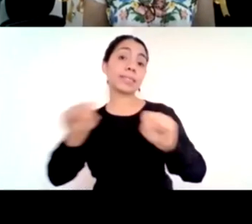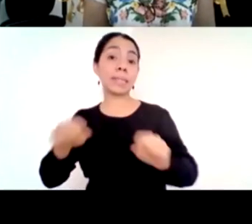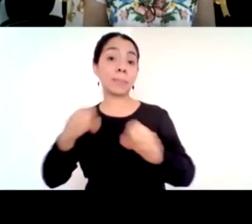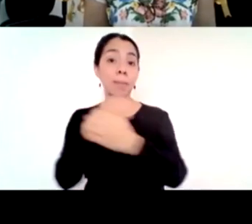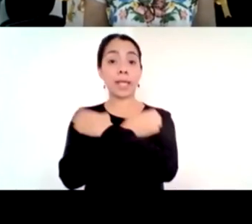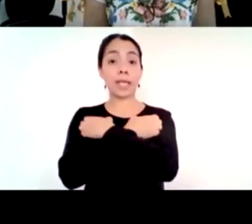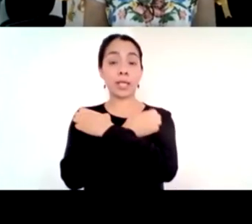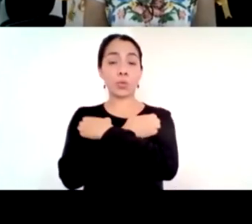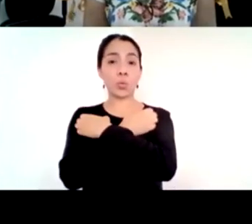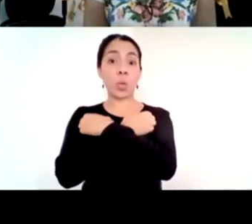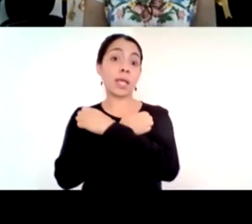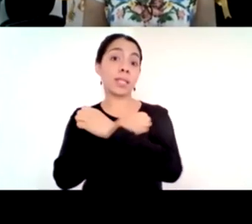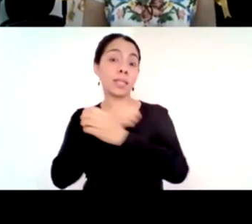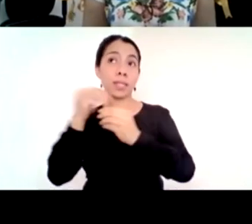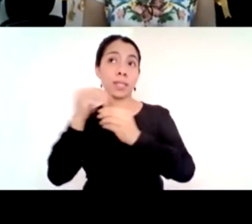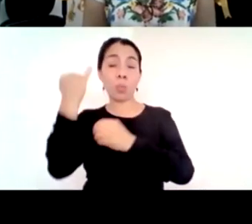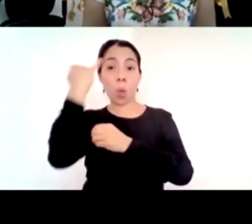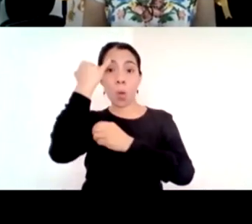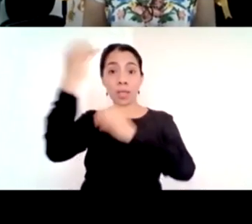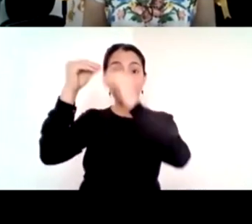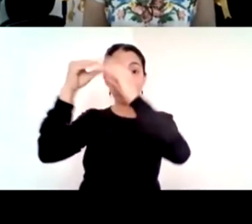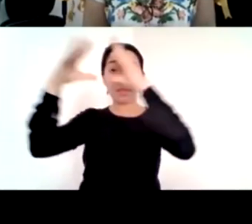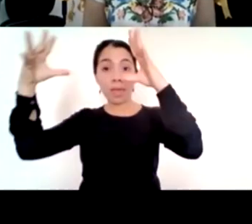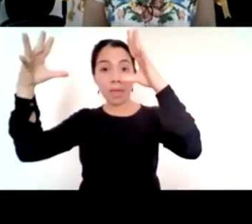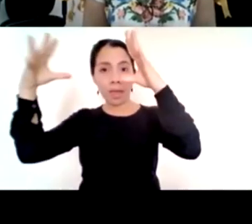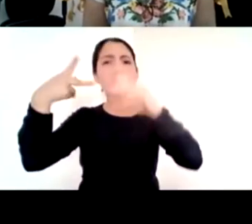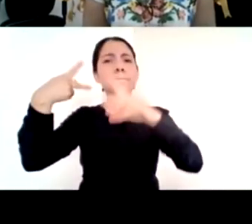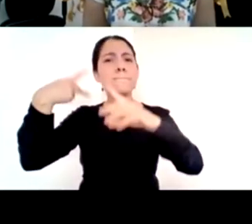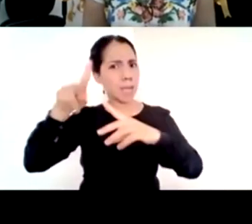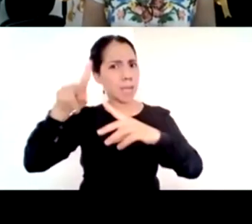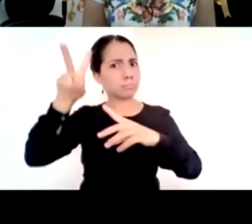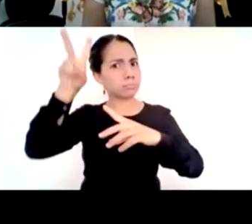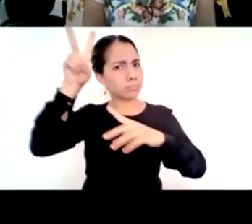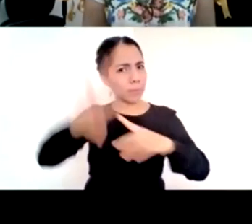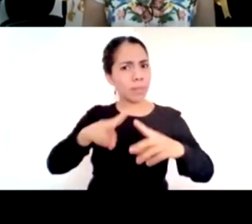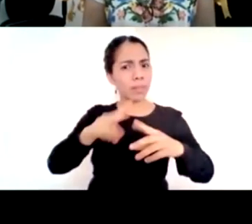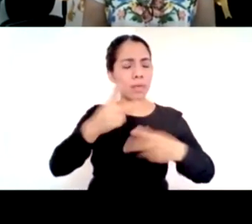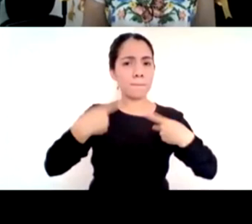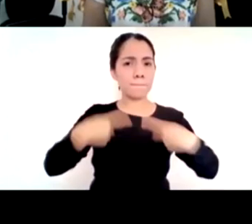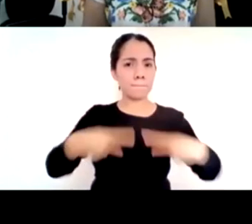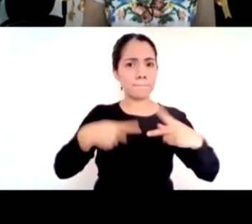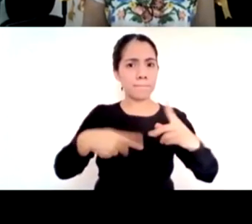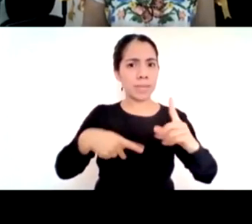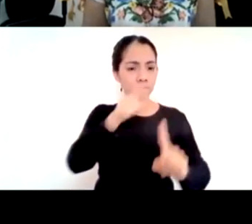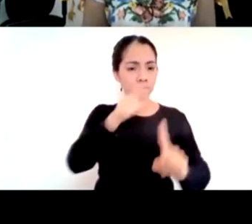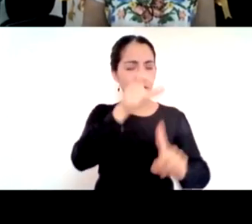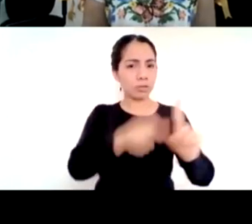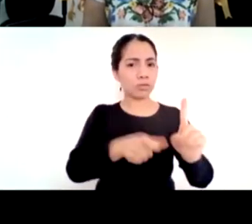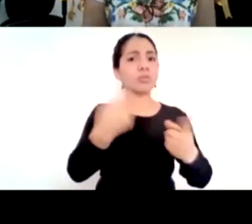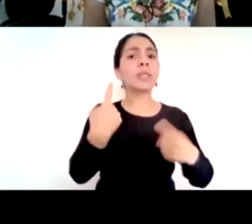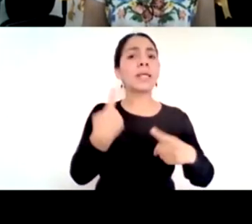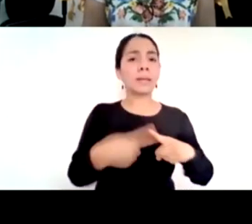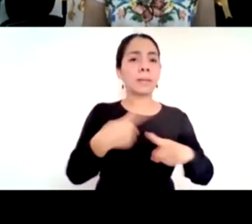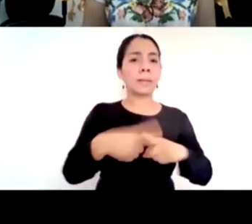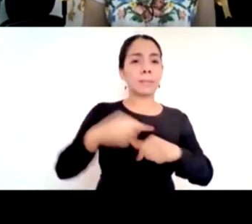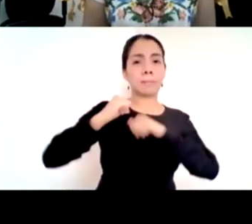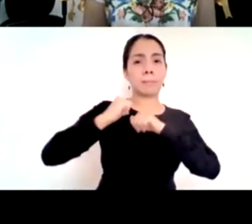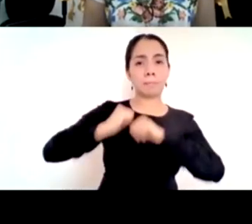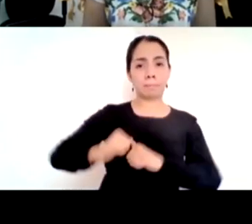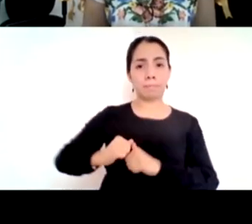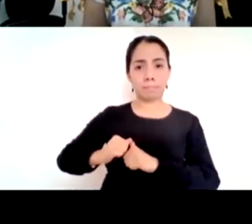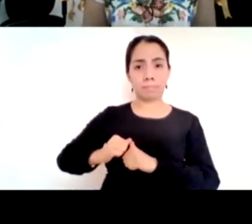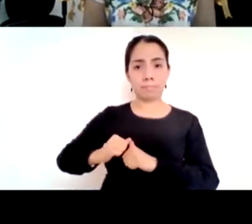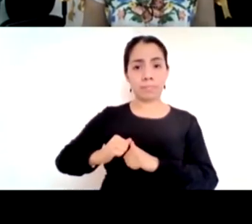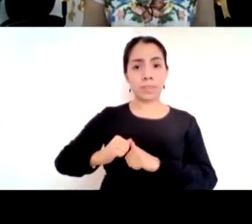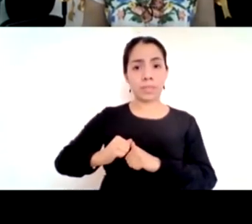existe una persona y entonces estamos humanizando la educación me parece que ahí hay una gran